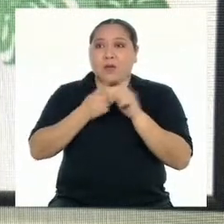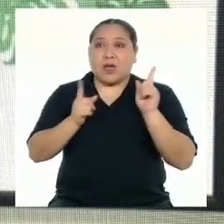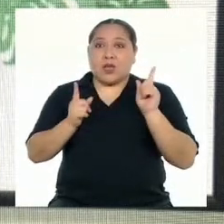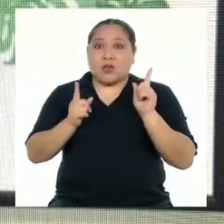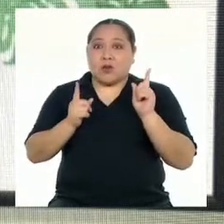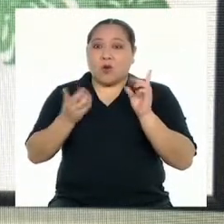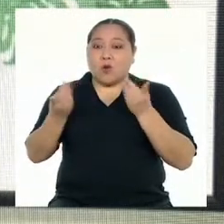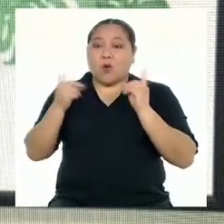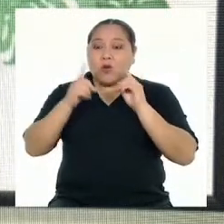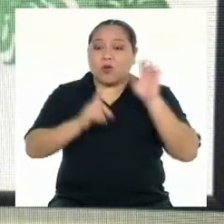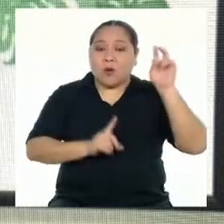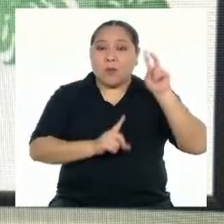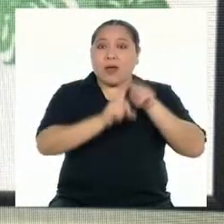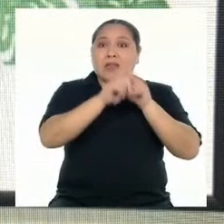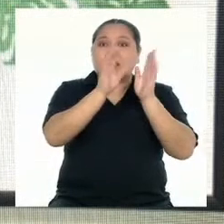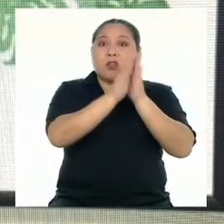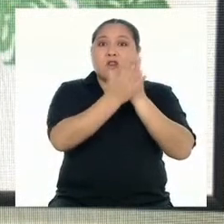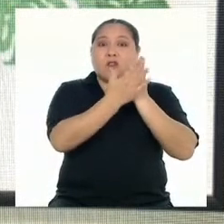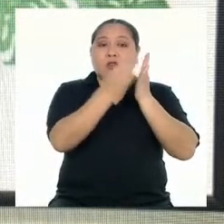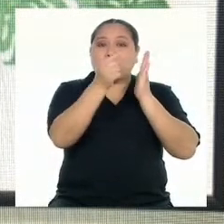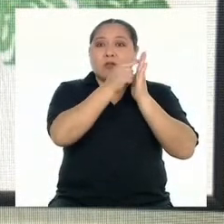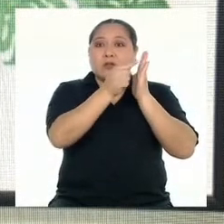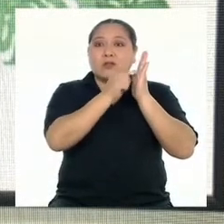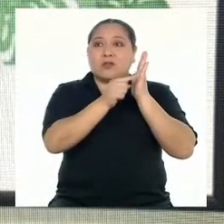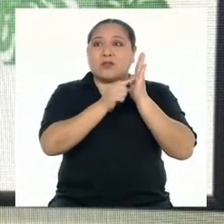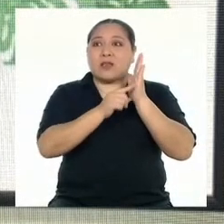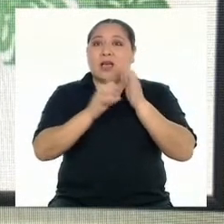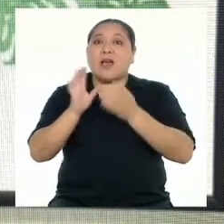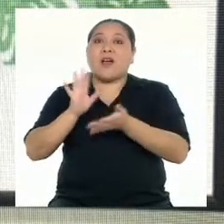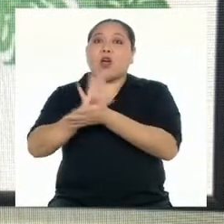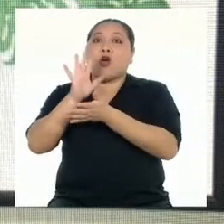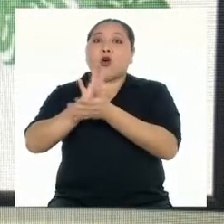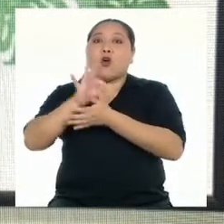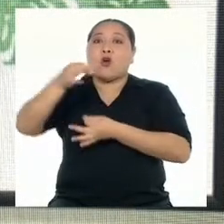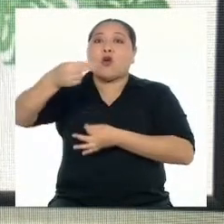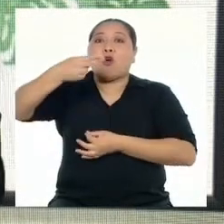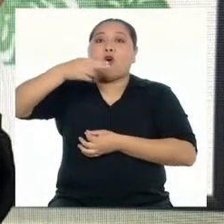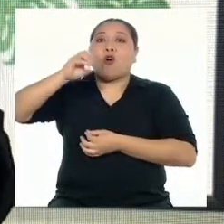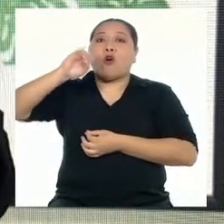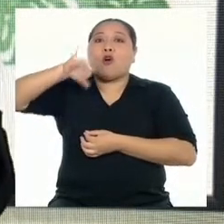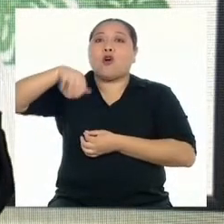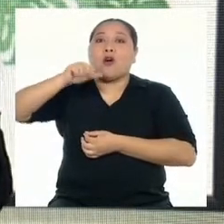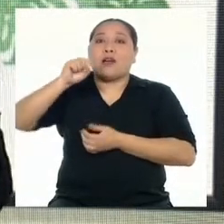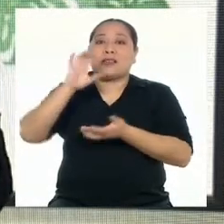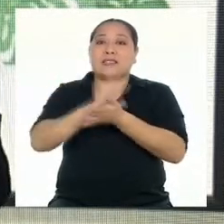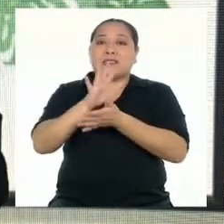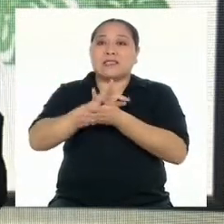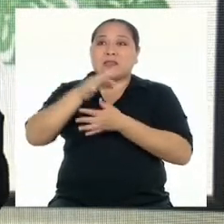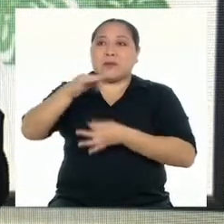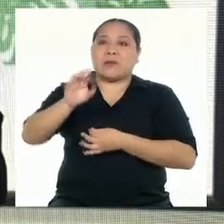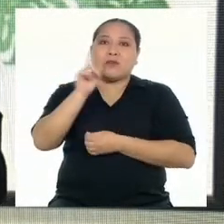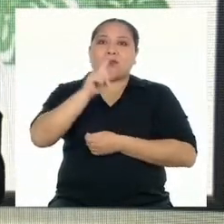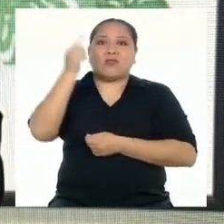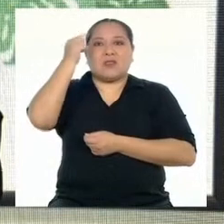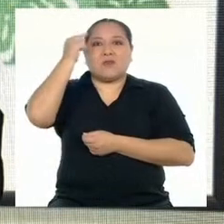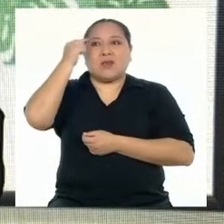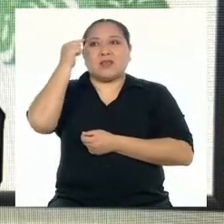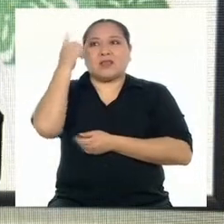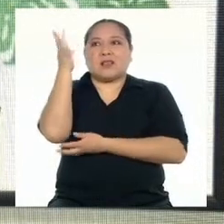Pero cuando se inventaron los libros, empezamos a hablar de hojas de papel. Y ahora, ya nadie está pensando